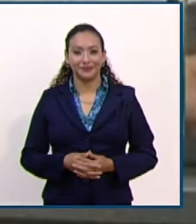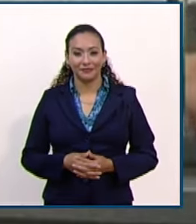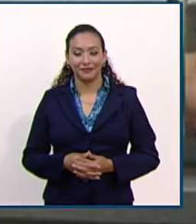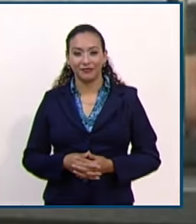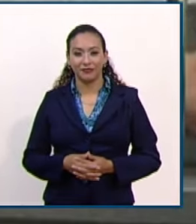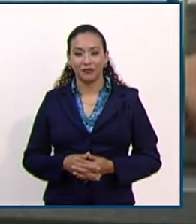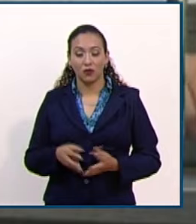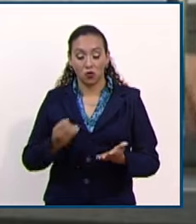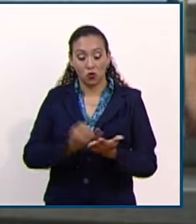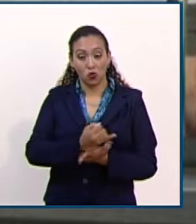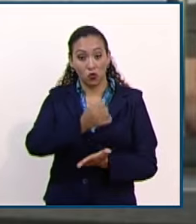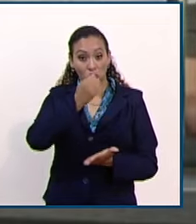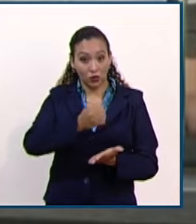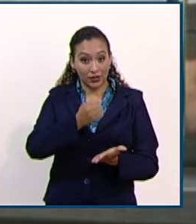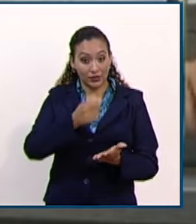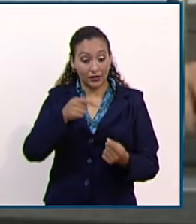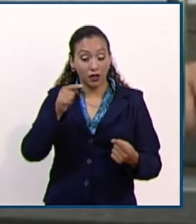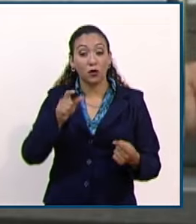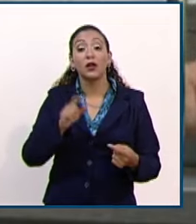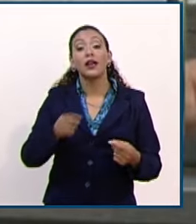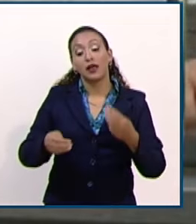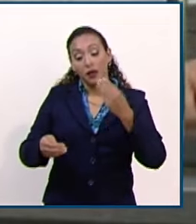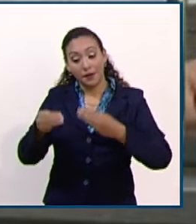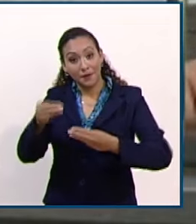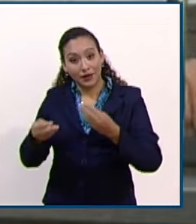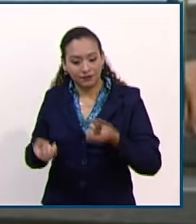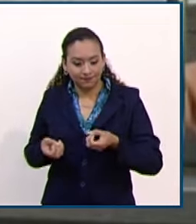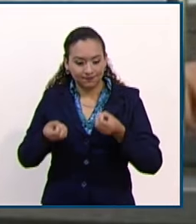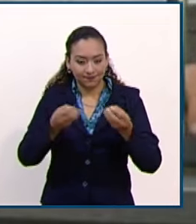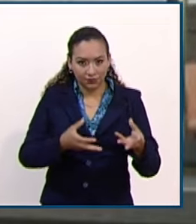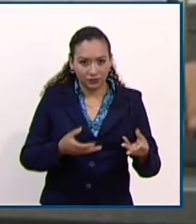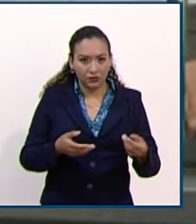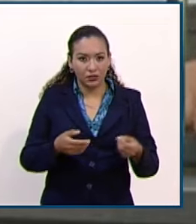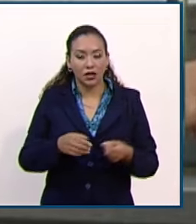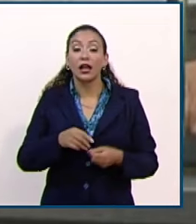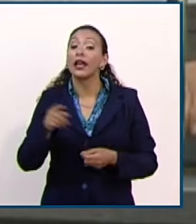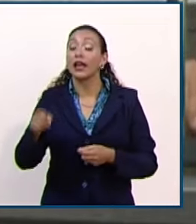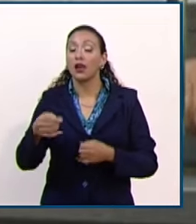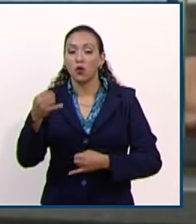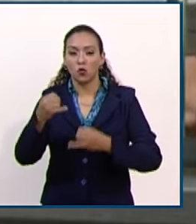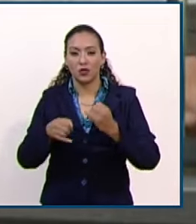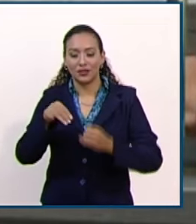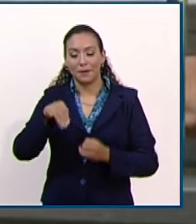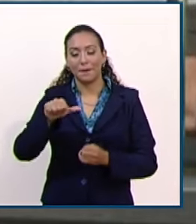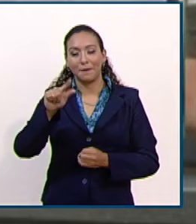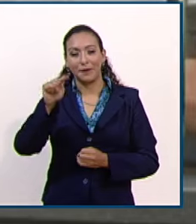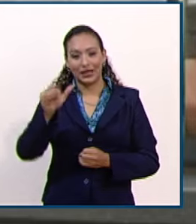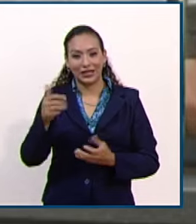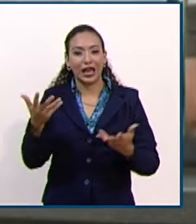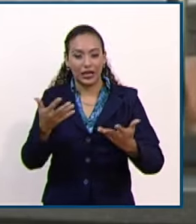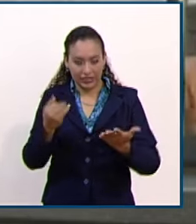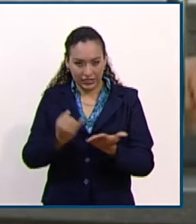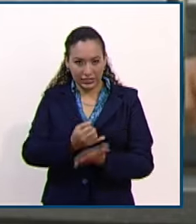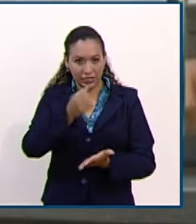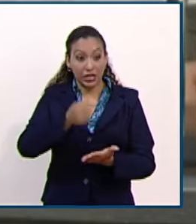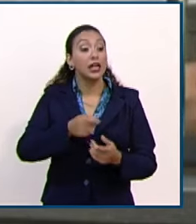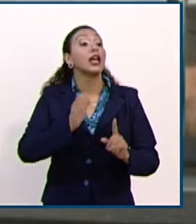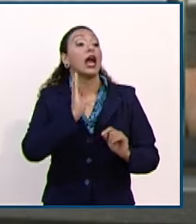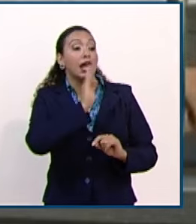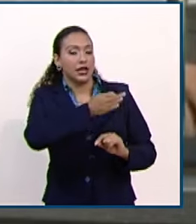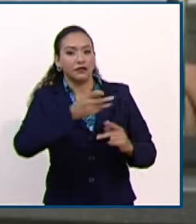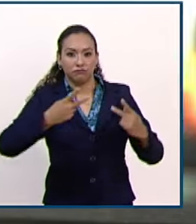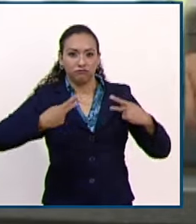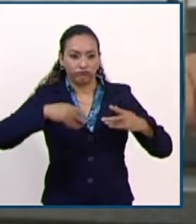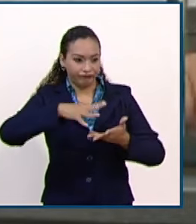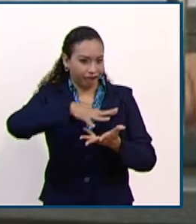Una sentencia progresista la que el magistrado de la Mata hizo en esta sentencia y que fue aprobado por la mayoría